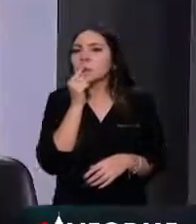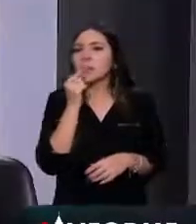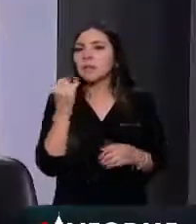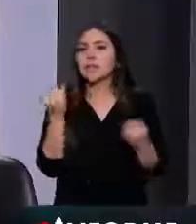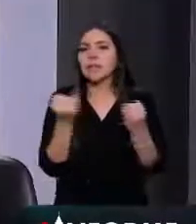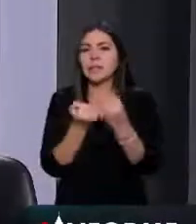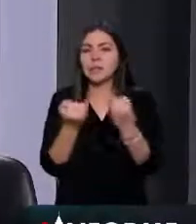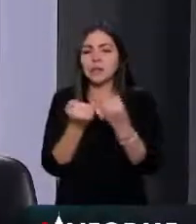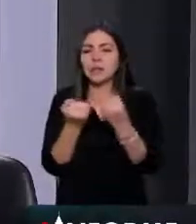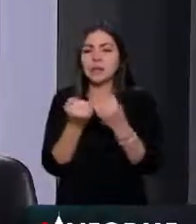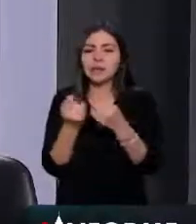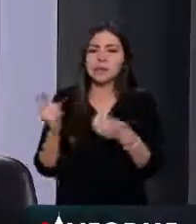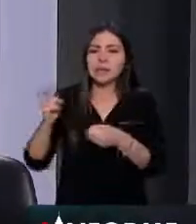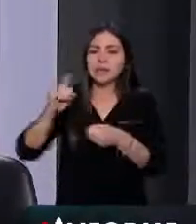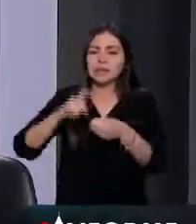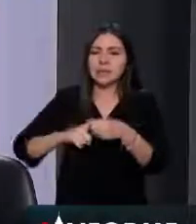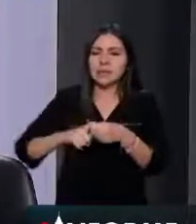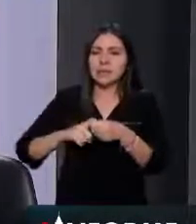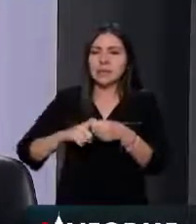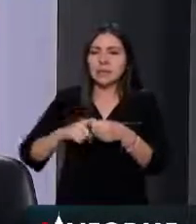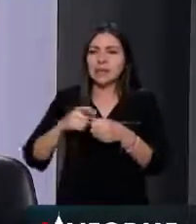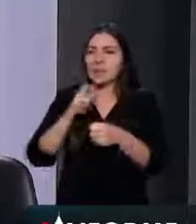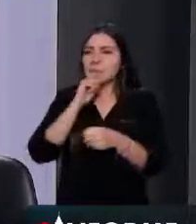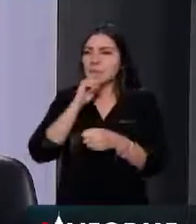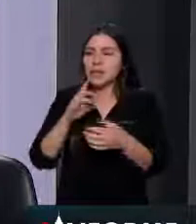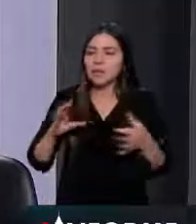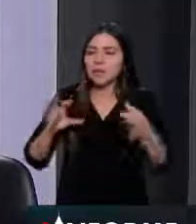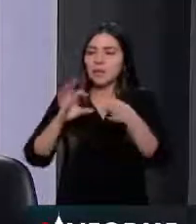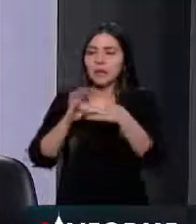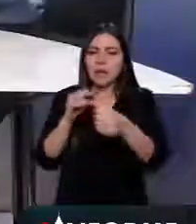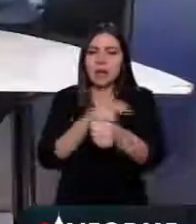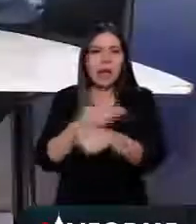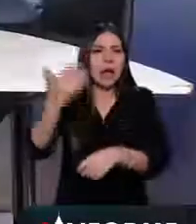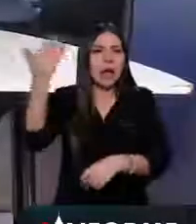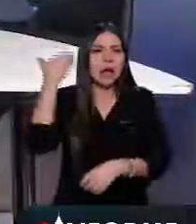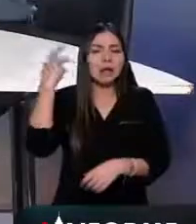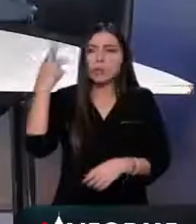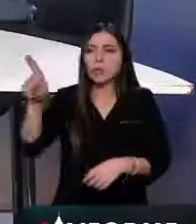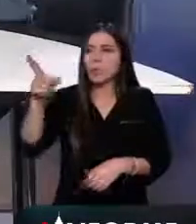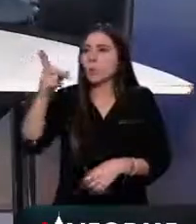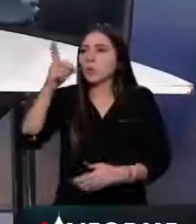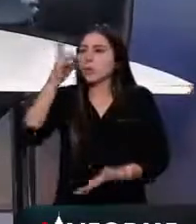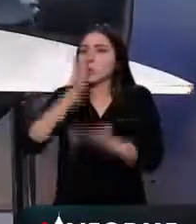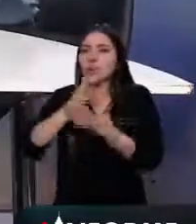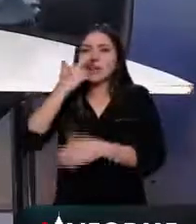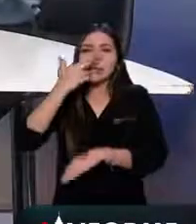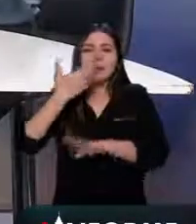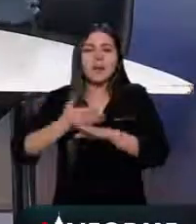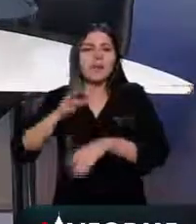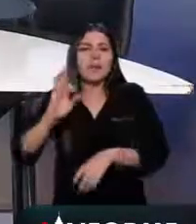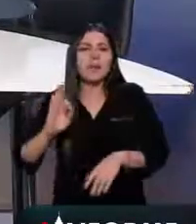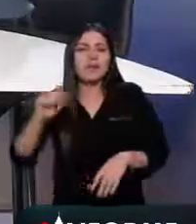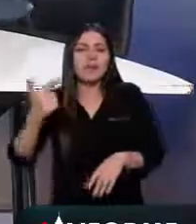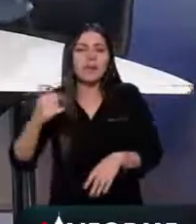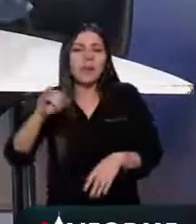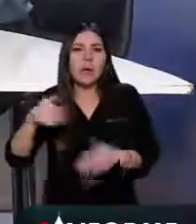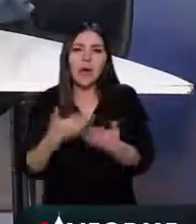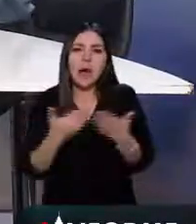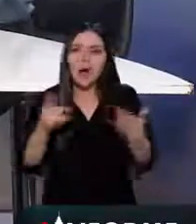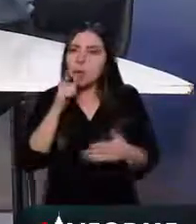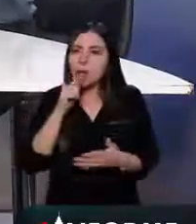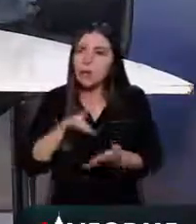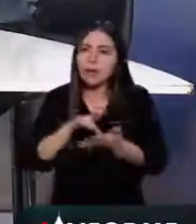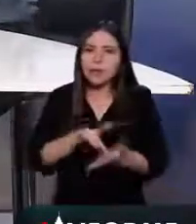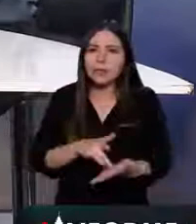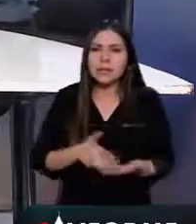digamos, de este proceso, una cosa que antes hacía solo la fiscalía. ¿Cómo era Andes? ¿Cómo es ahora? ¿Y qué es lo que entonces hace